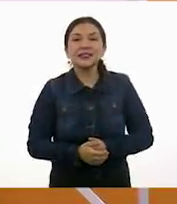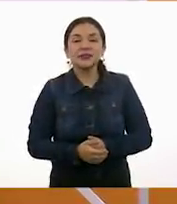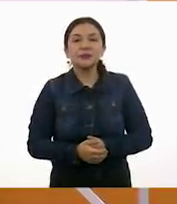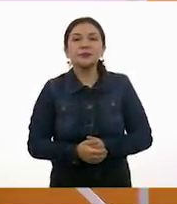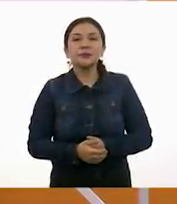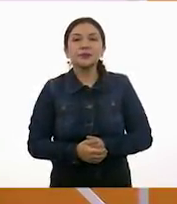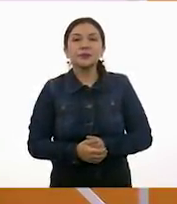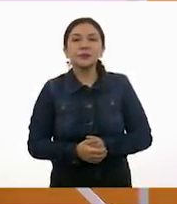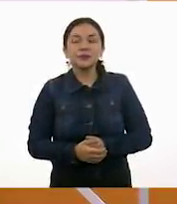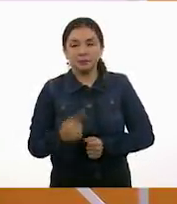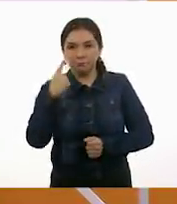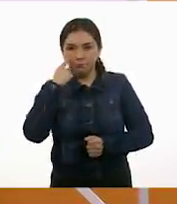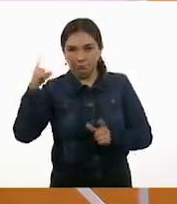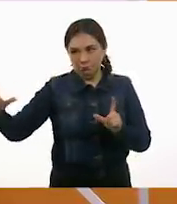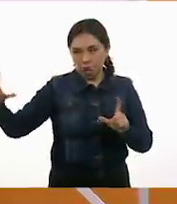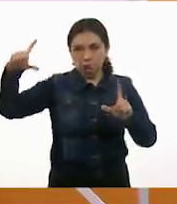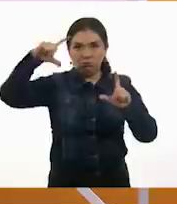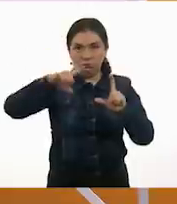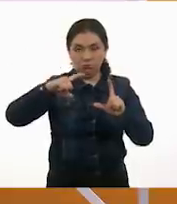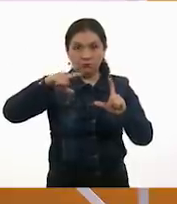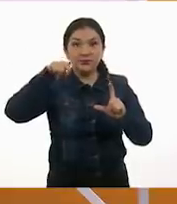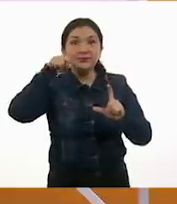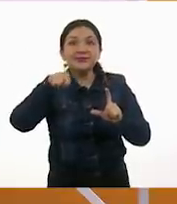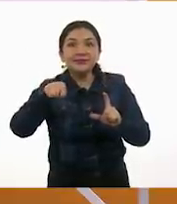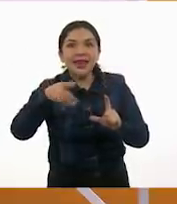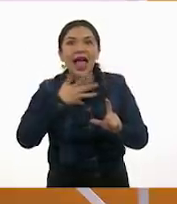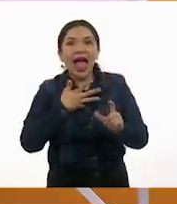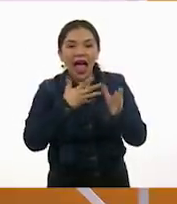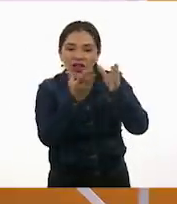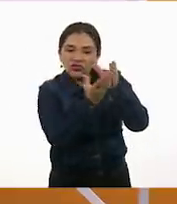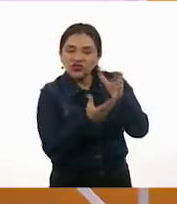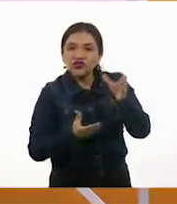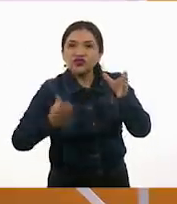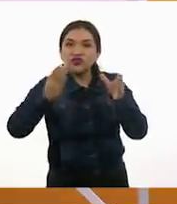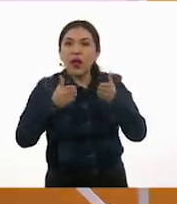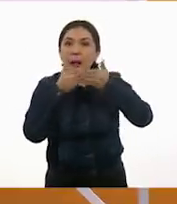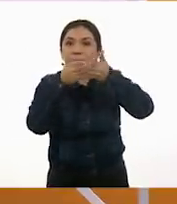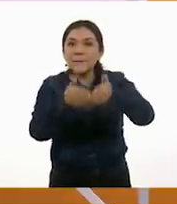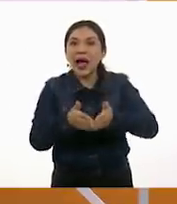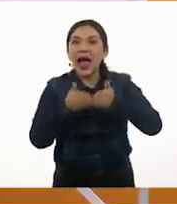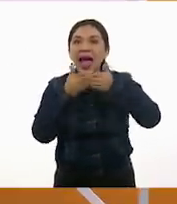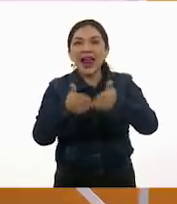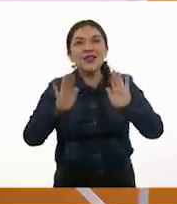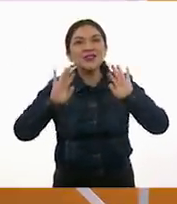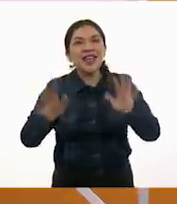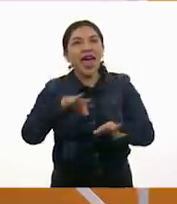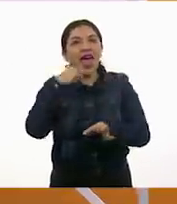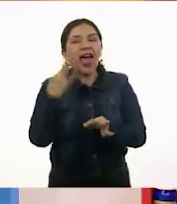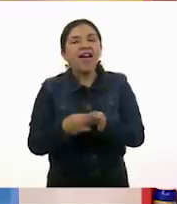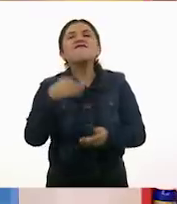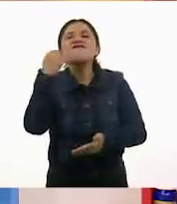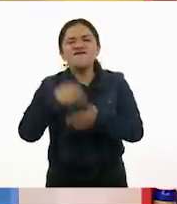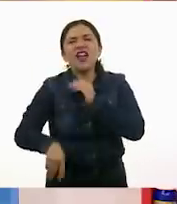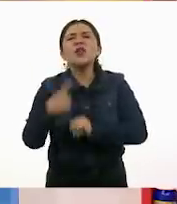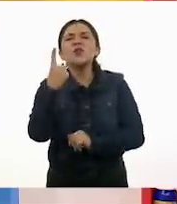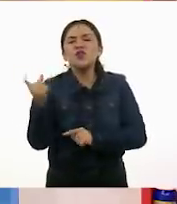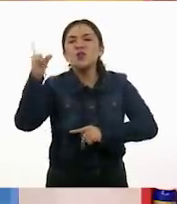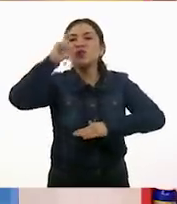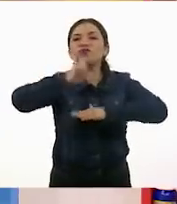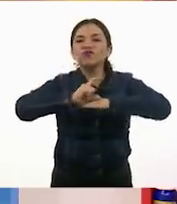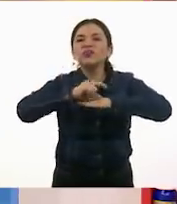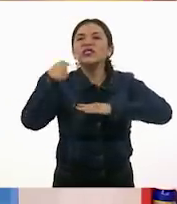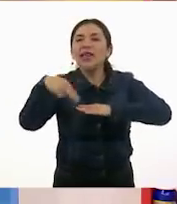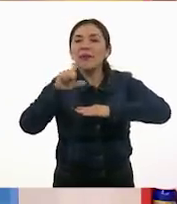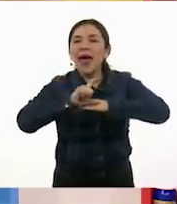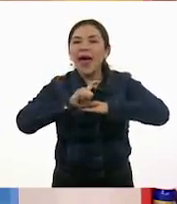Y este va aquí. Y ya tenemos la parte de abajo de nuestro barco. Y solamente falta la...